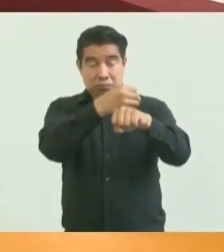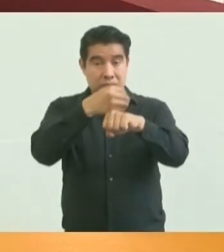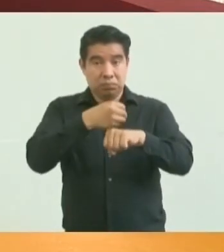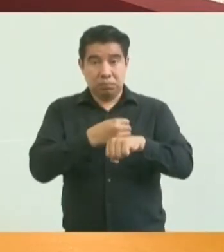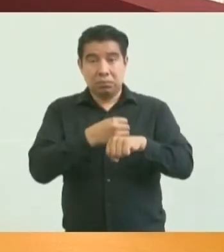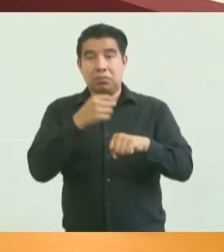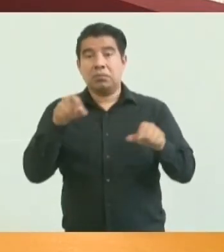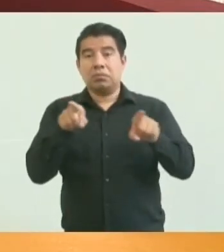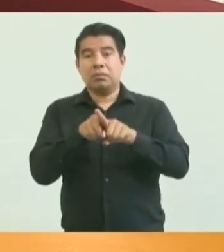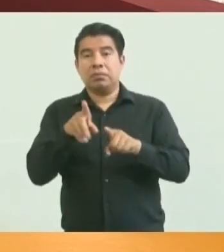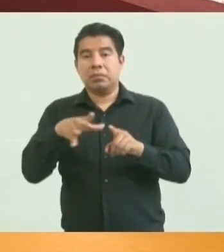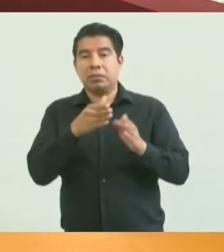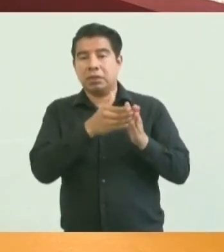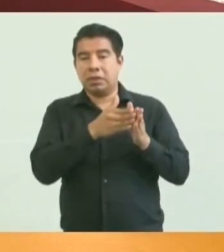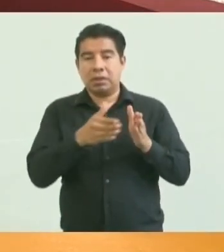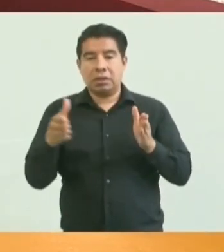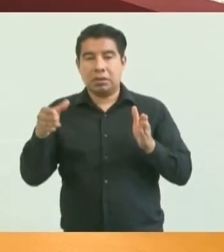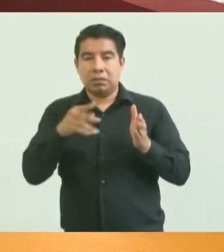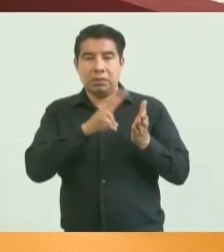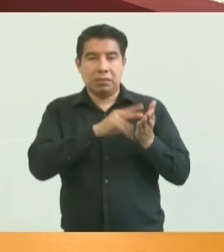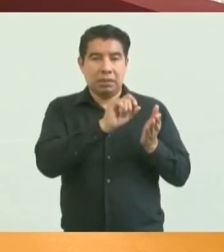a finales del 2023.